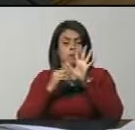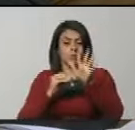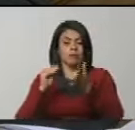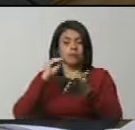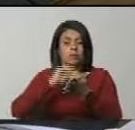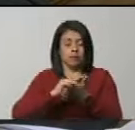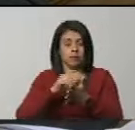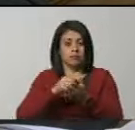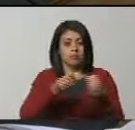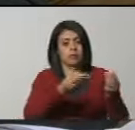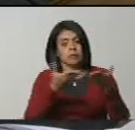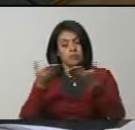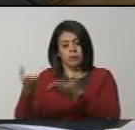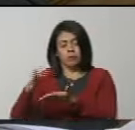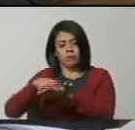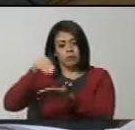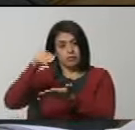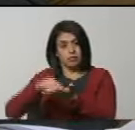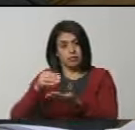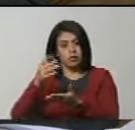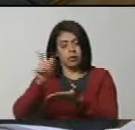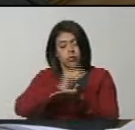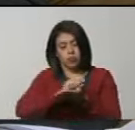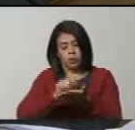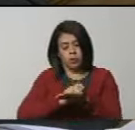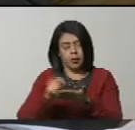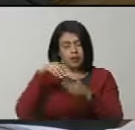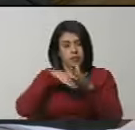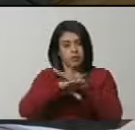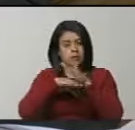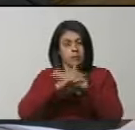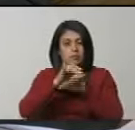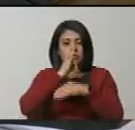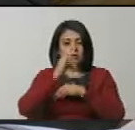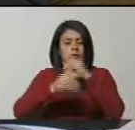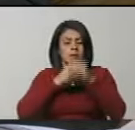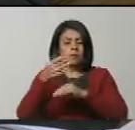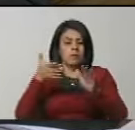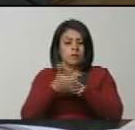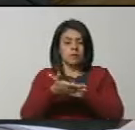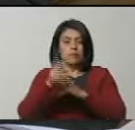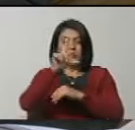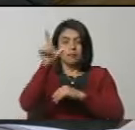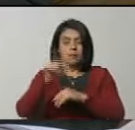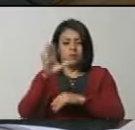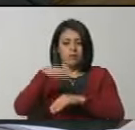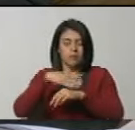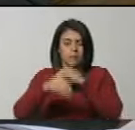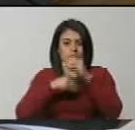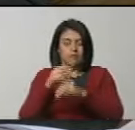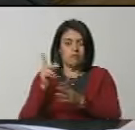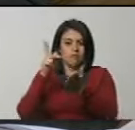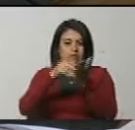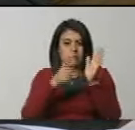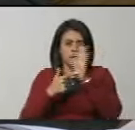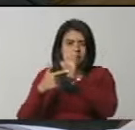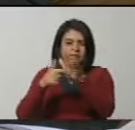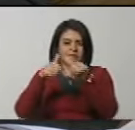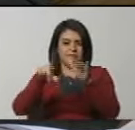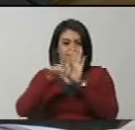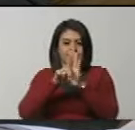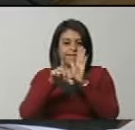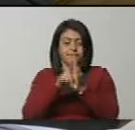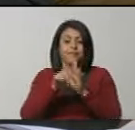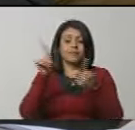requerir, recibir, reproducir, copiar y almacenar la información sobre la Guayana Esequiba a la que hace referencia esta